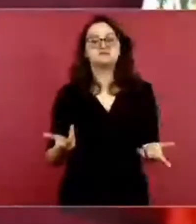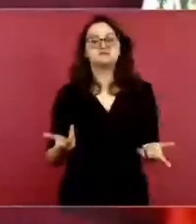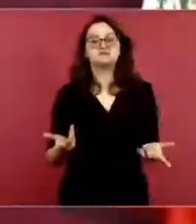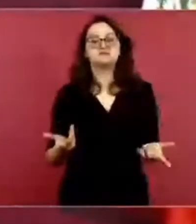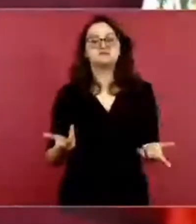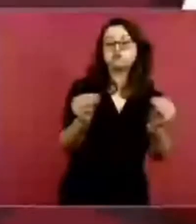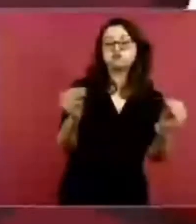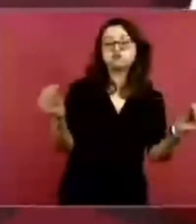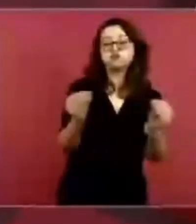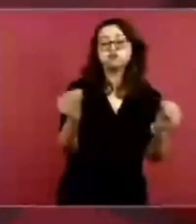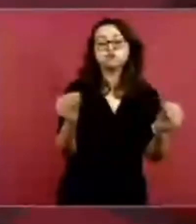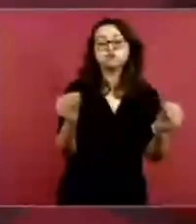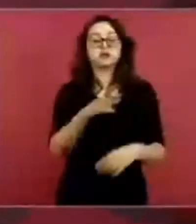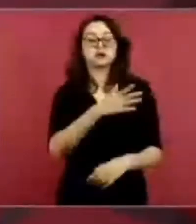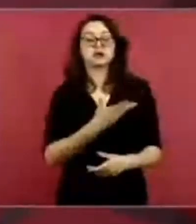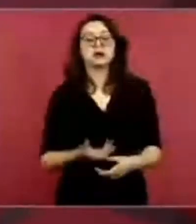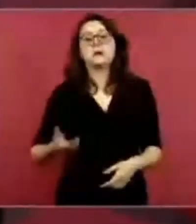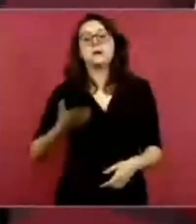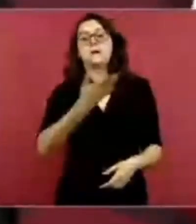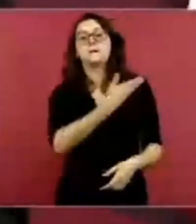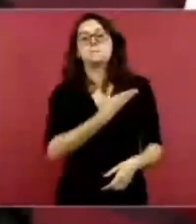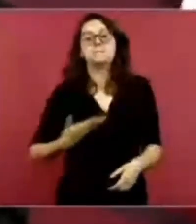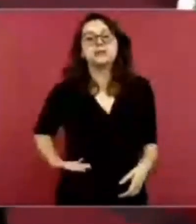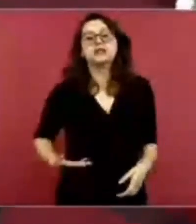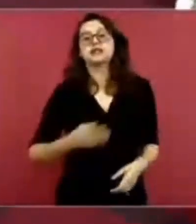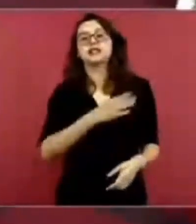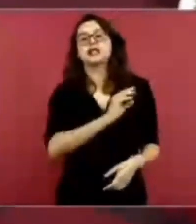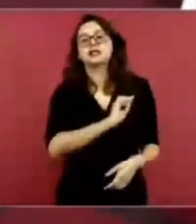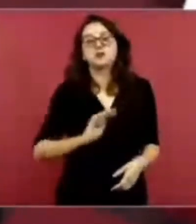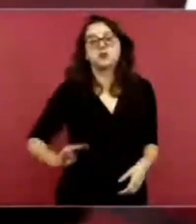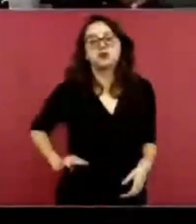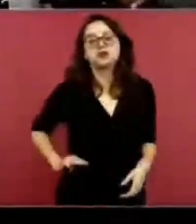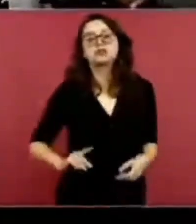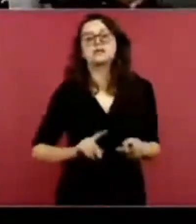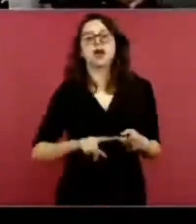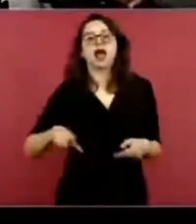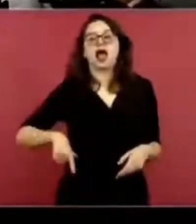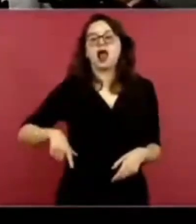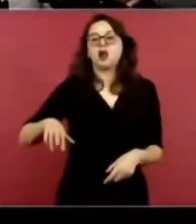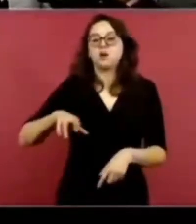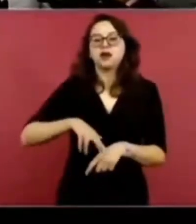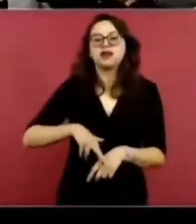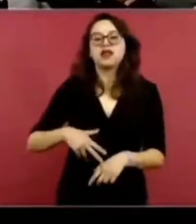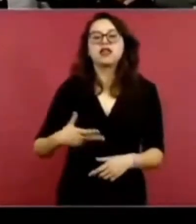elección para presidentes municipales incluso de gobernadores.